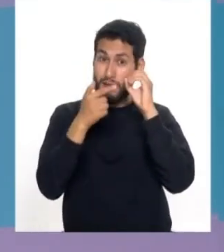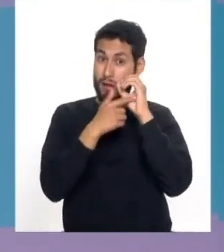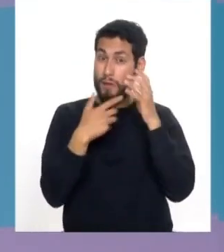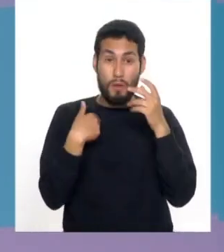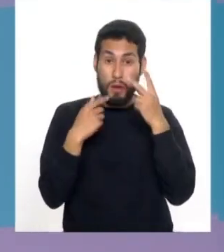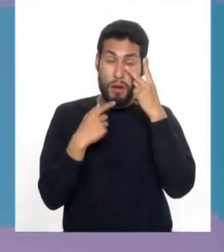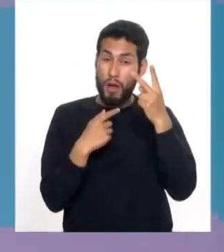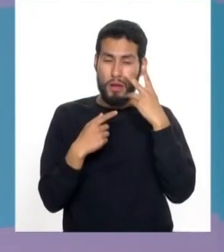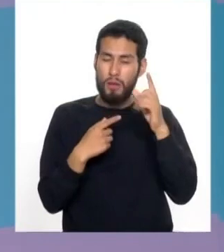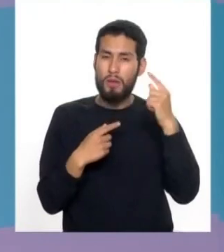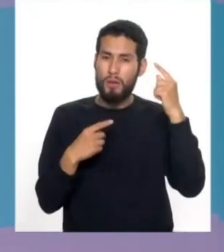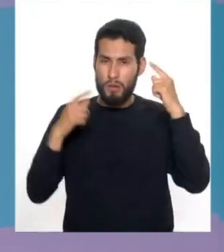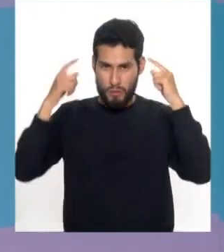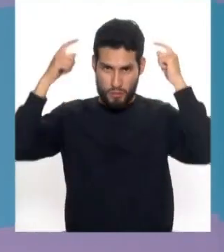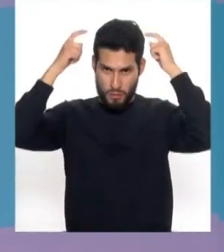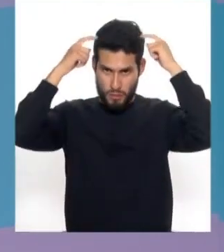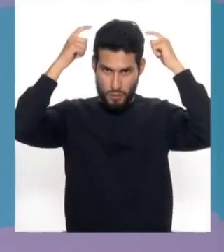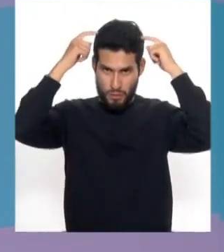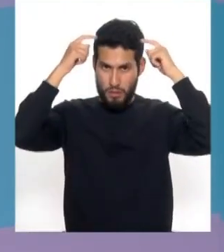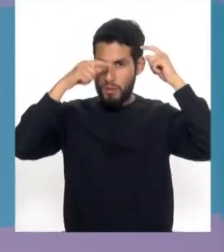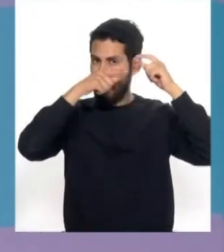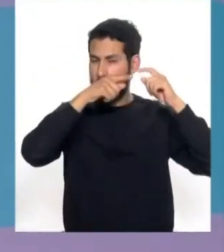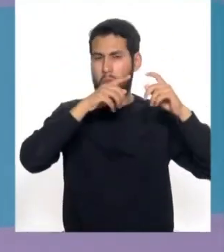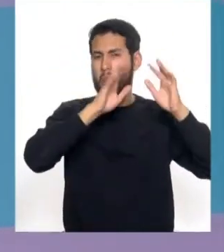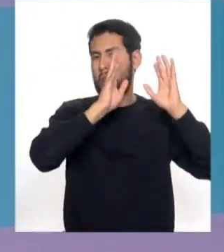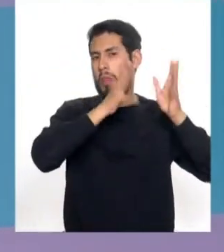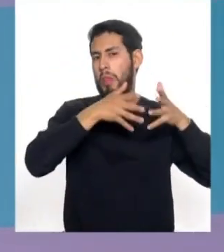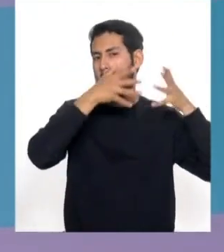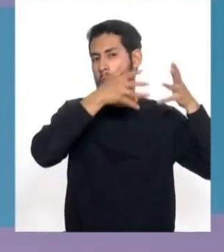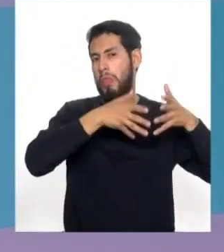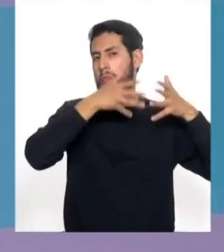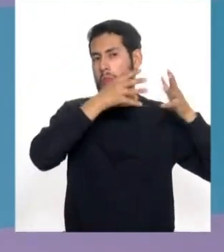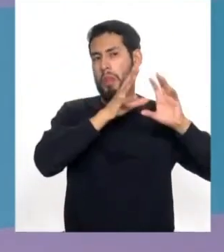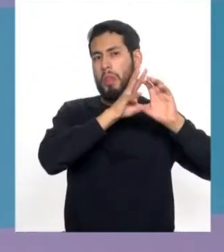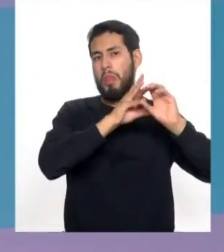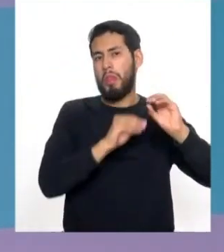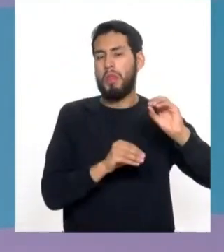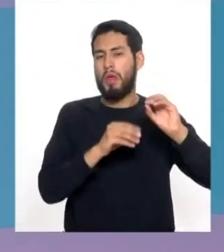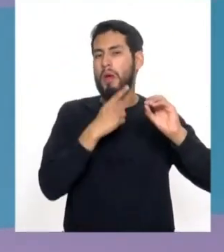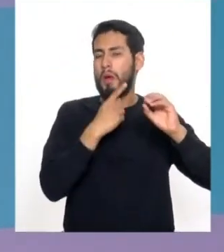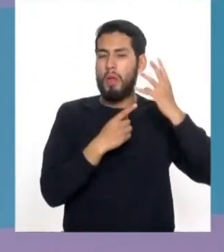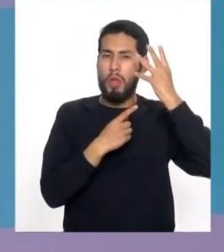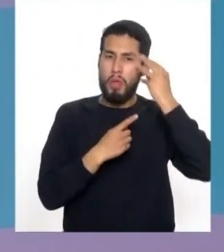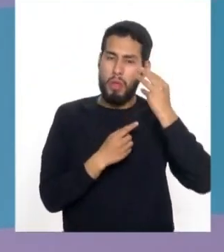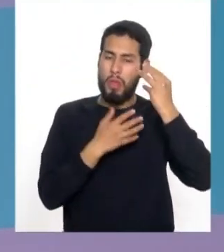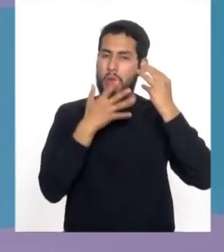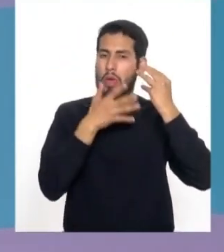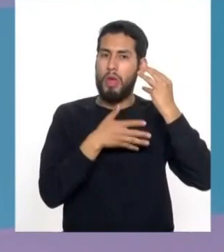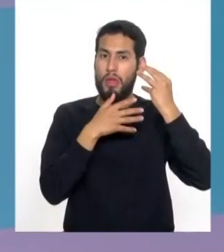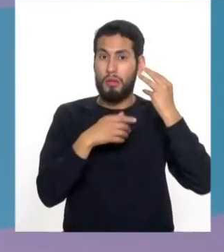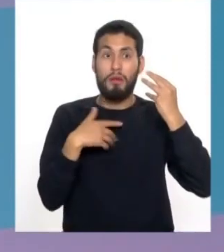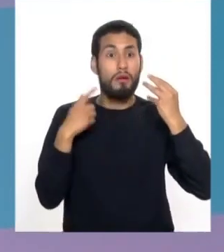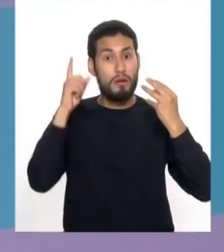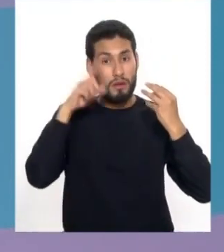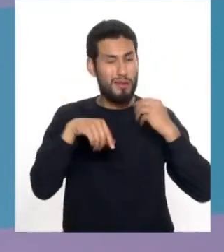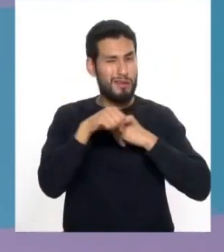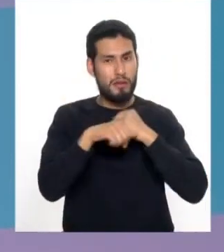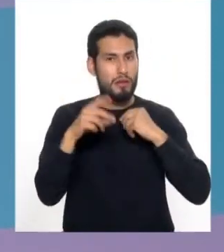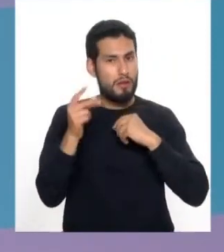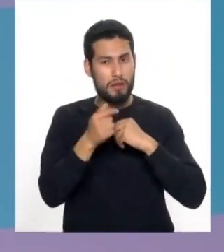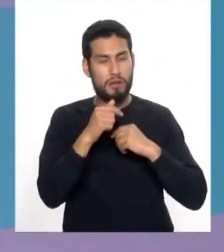visual, el cerebro se va desconectando de ese ojo y lo vuelve perezoso severo, por eso debe operarse.